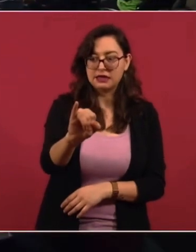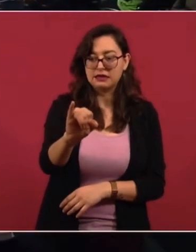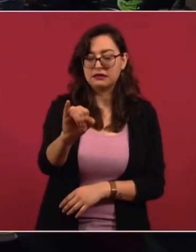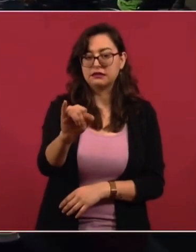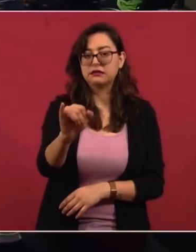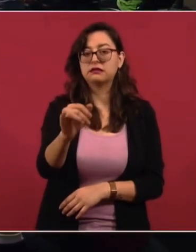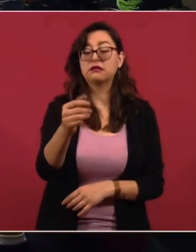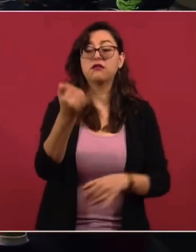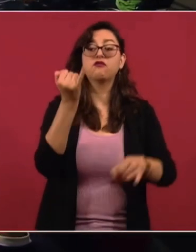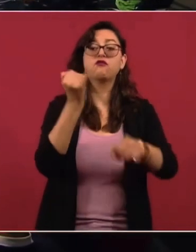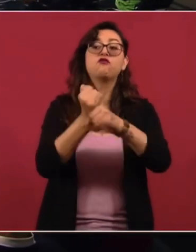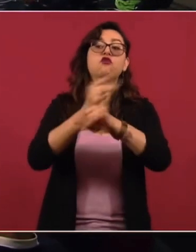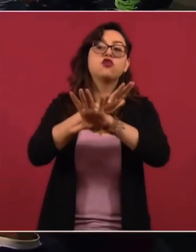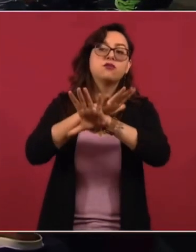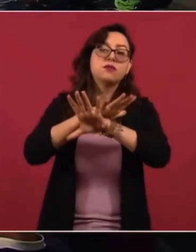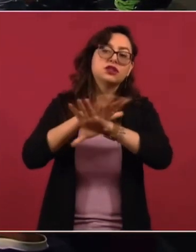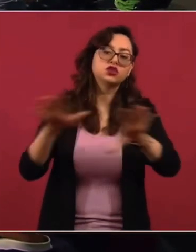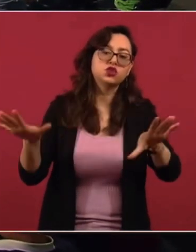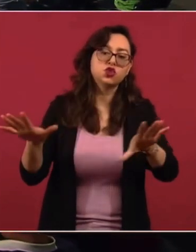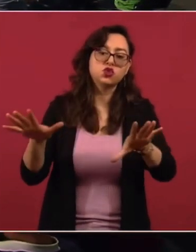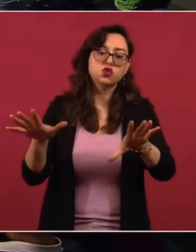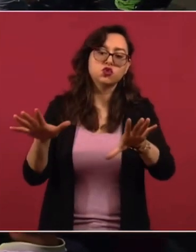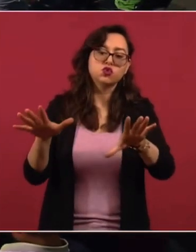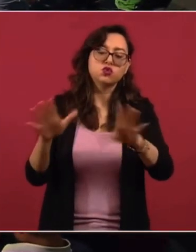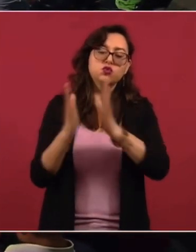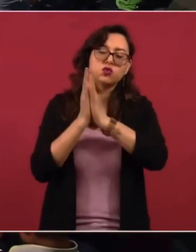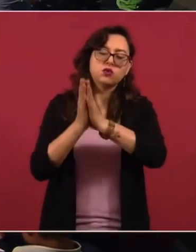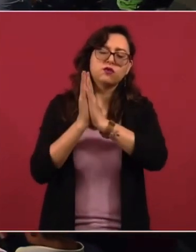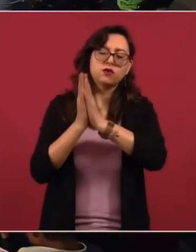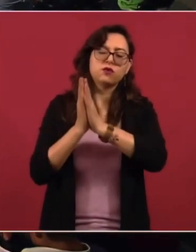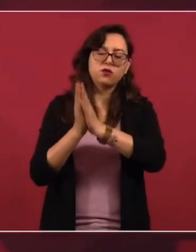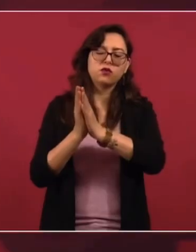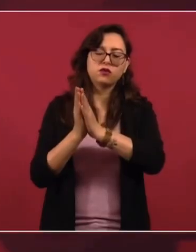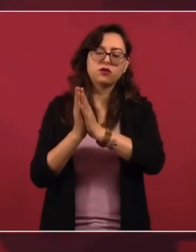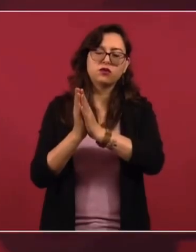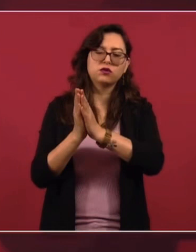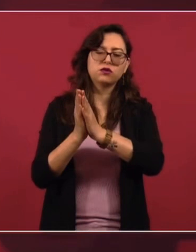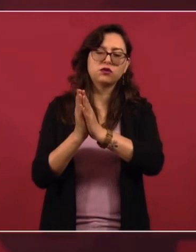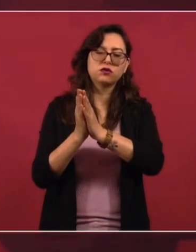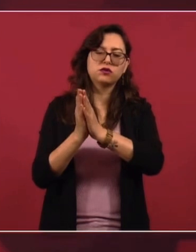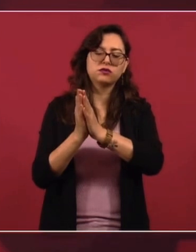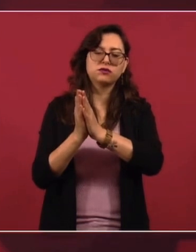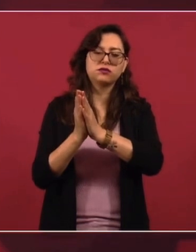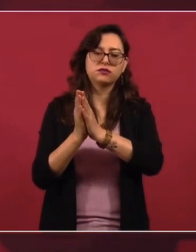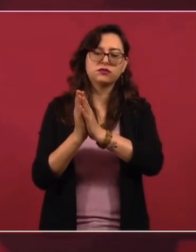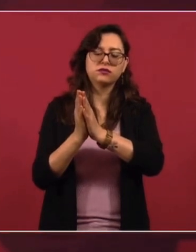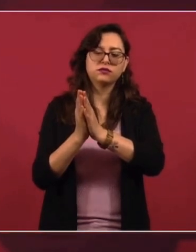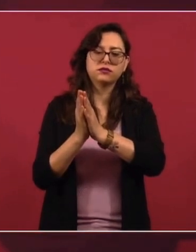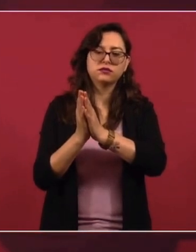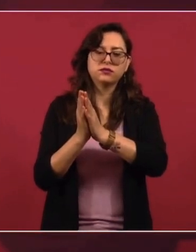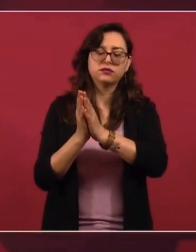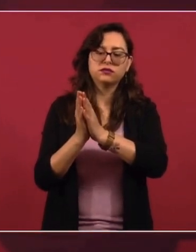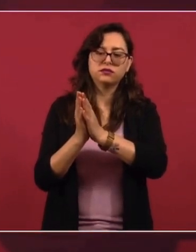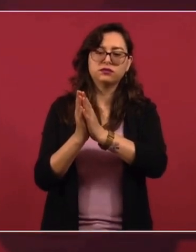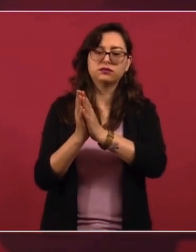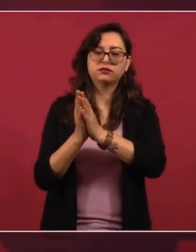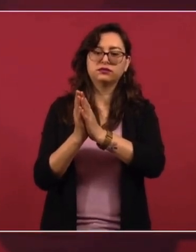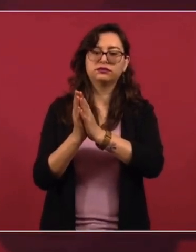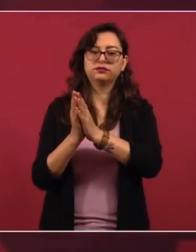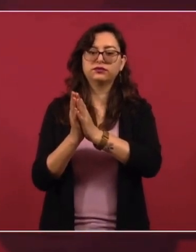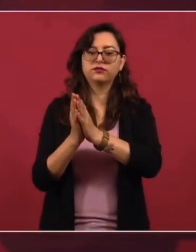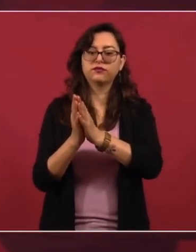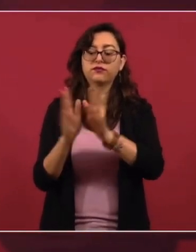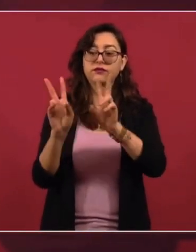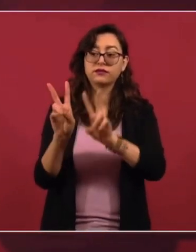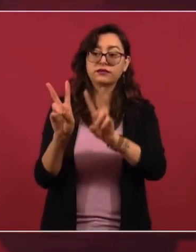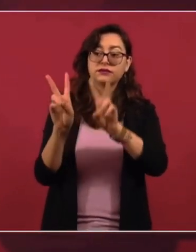pida al Instituto